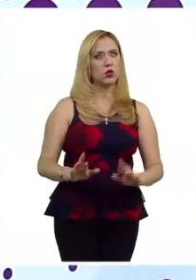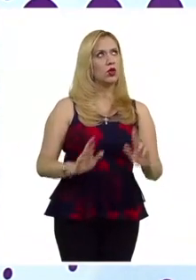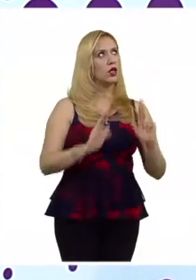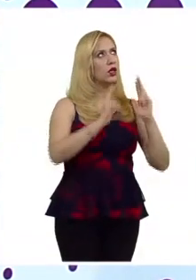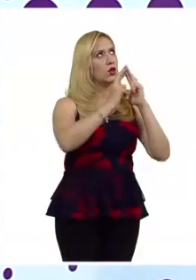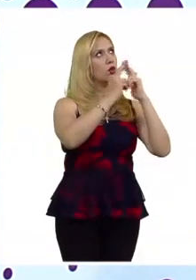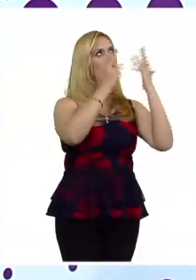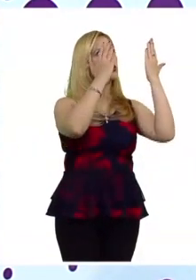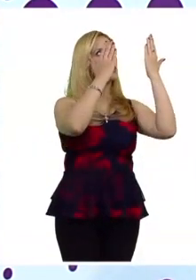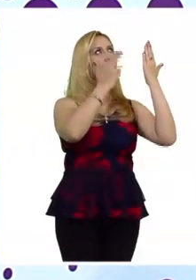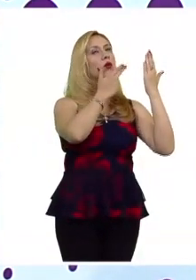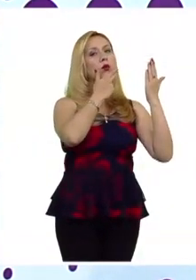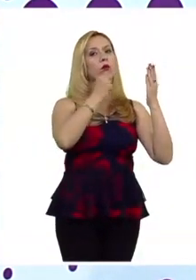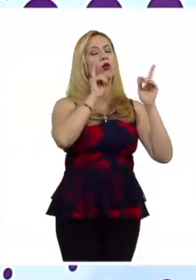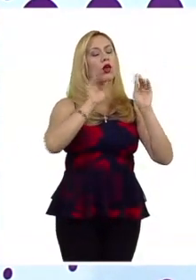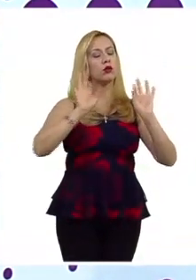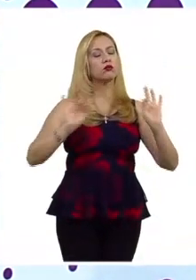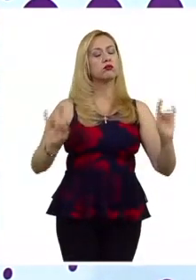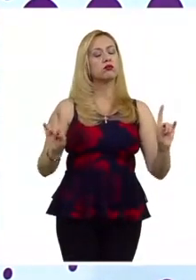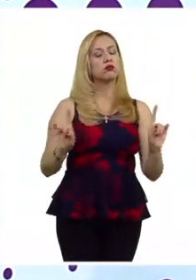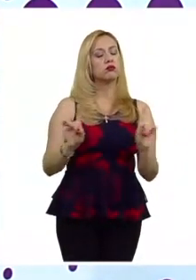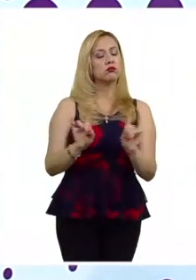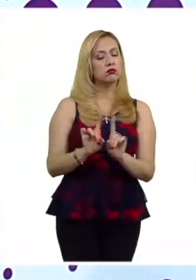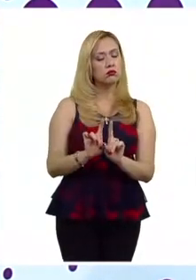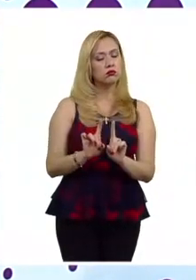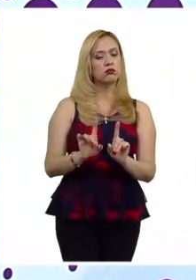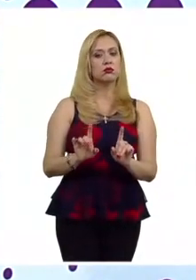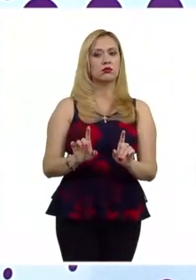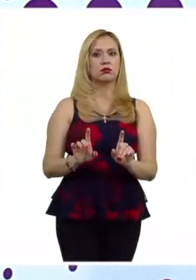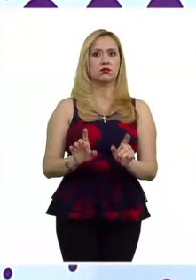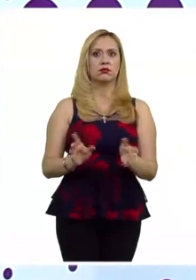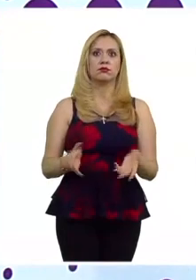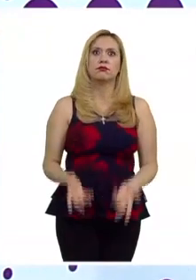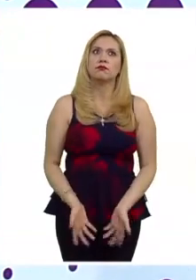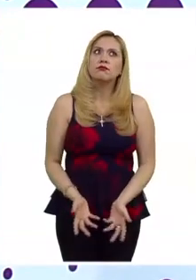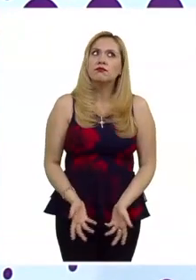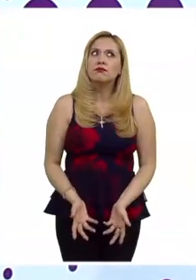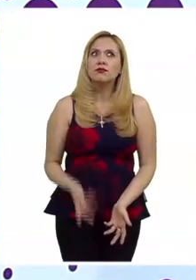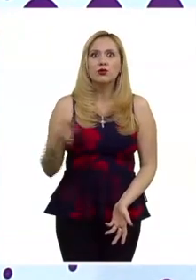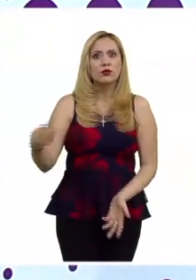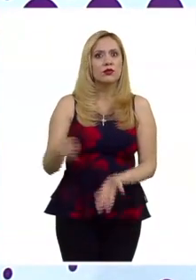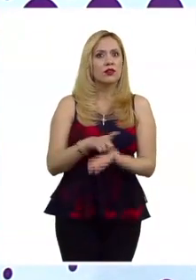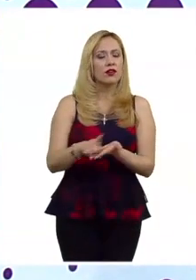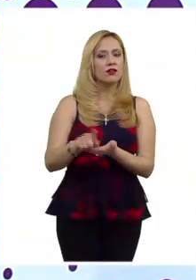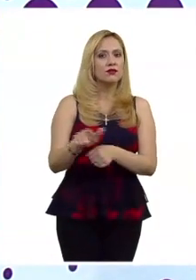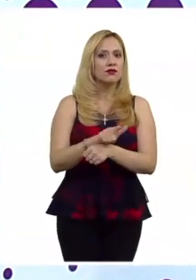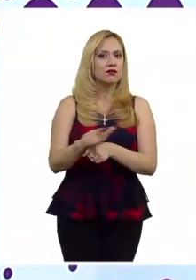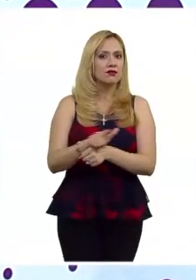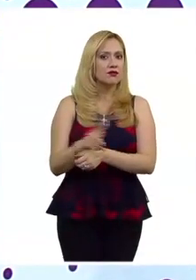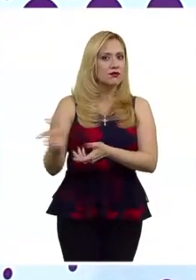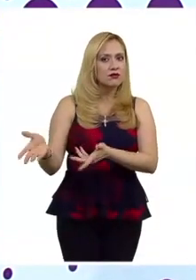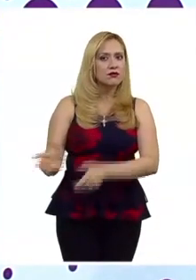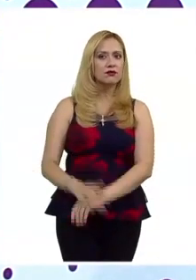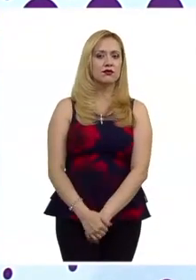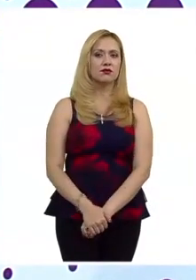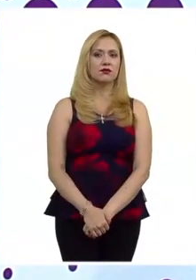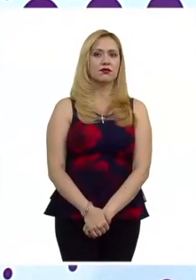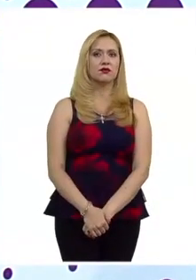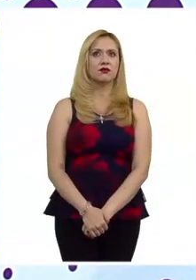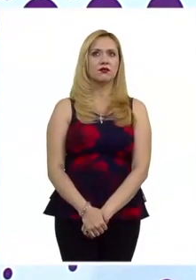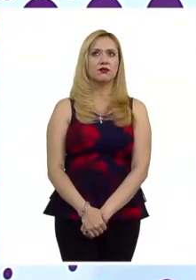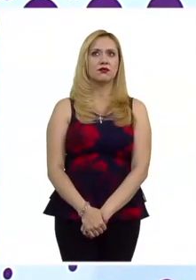y que supuestamente bajo esos valores religiosos se pueden restringir ciertos derechos este entonces vemos estos